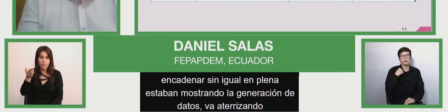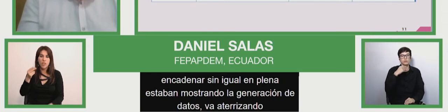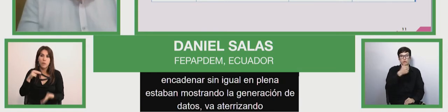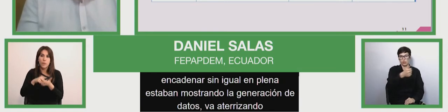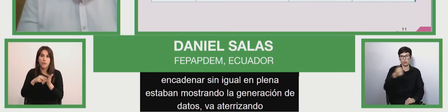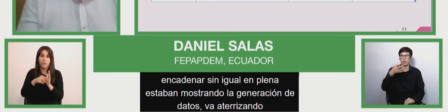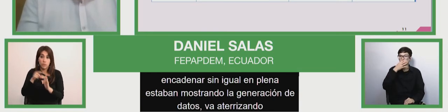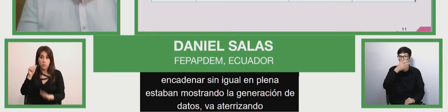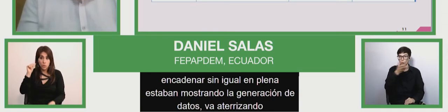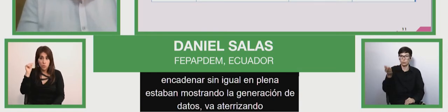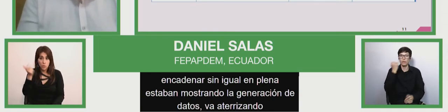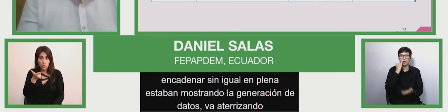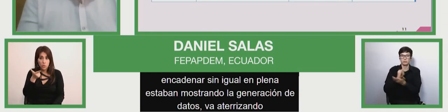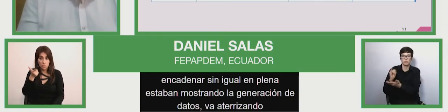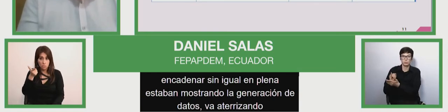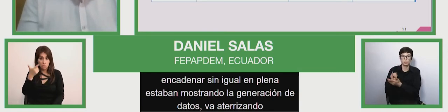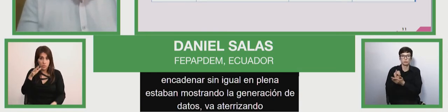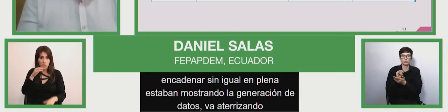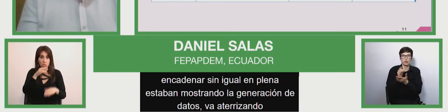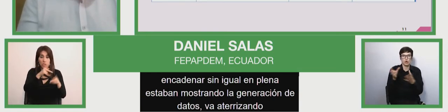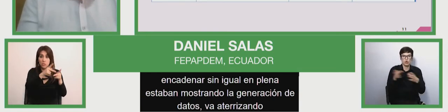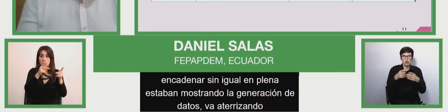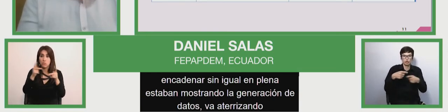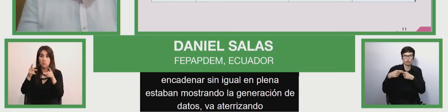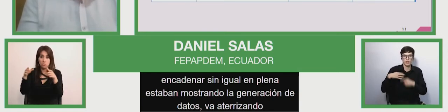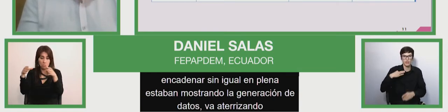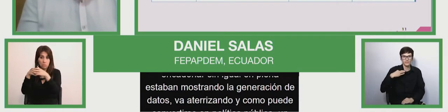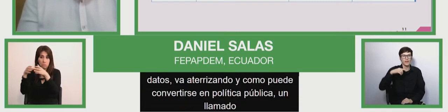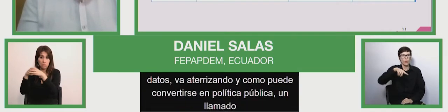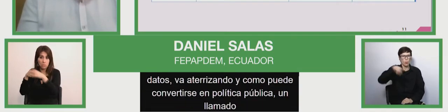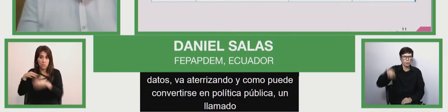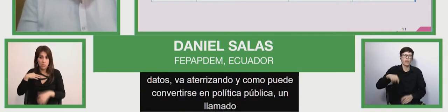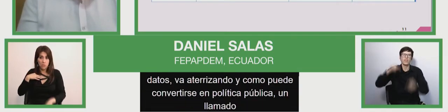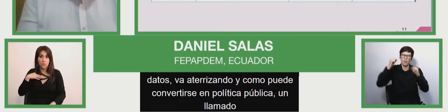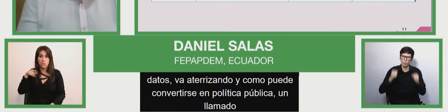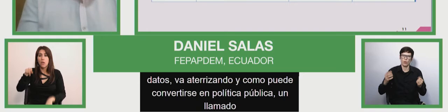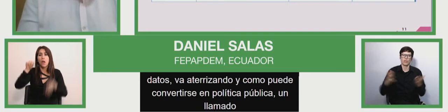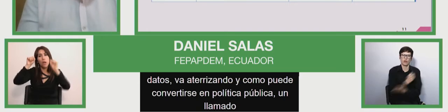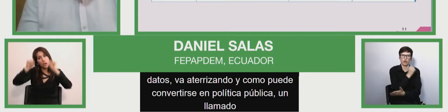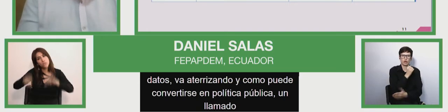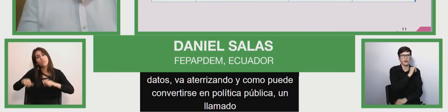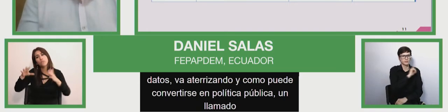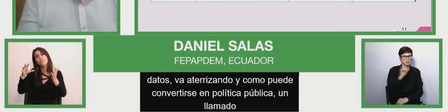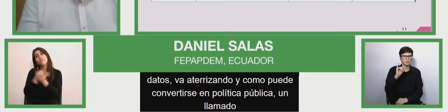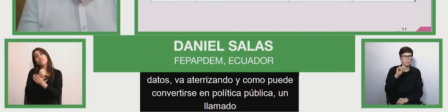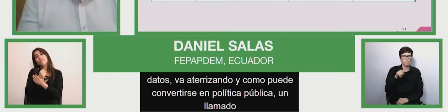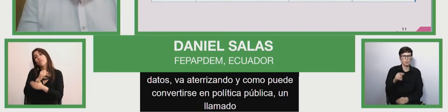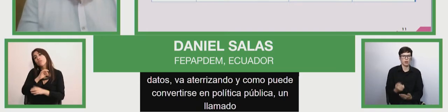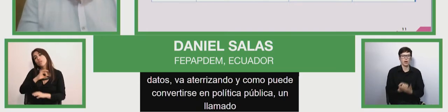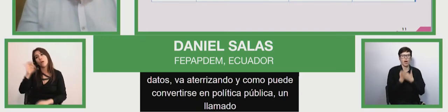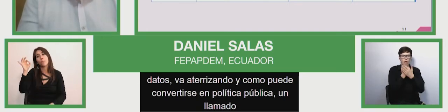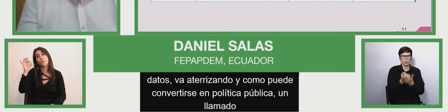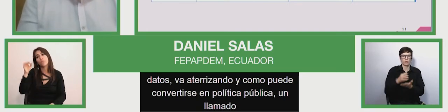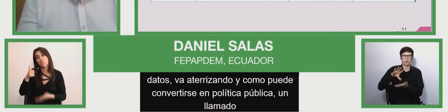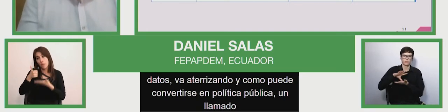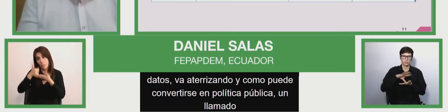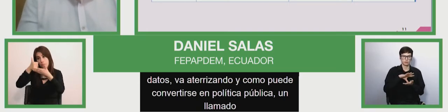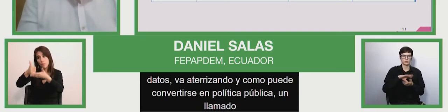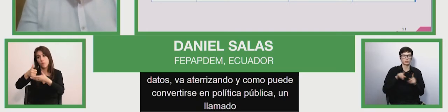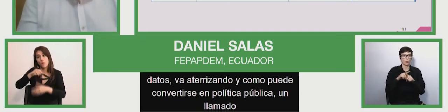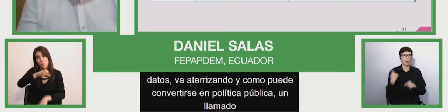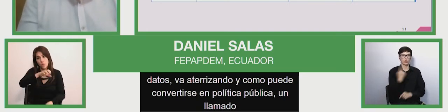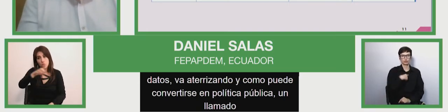civil que están aquí escuchando a que pueden hacer siempre una intervención desde toda esa experiencia somos